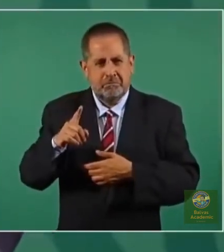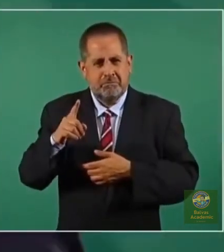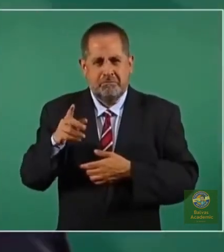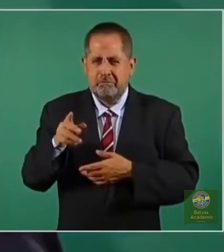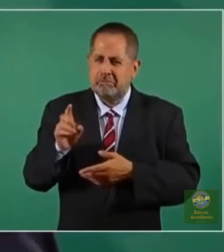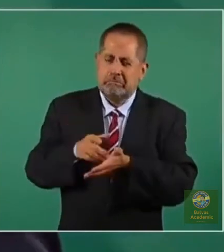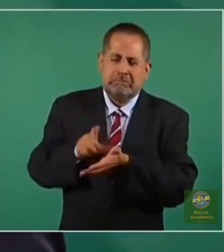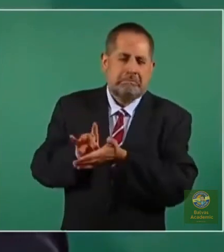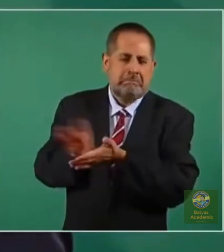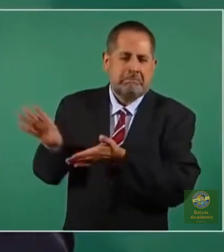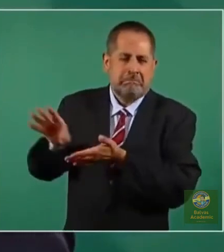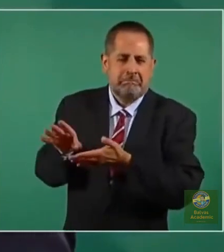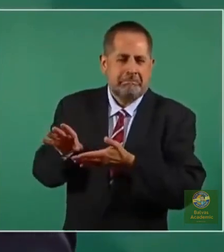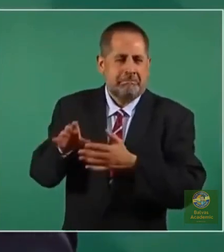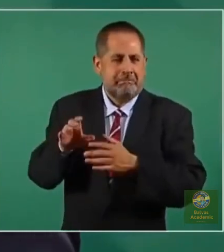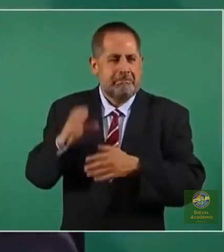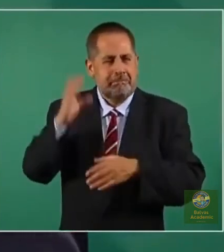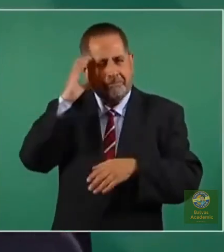cama,